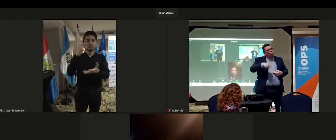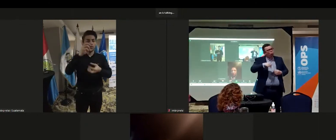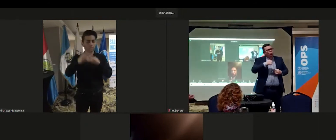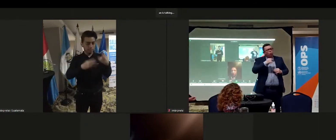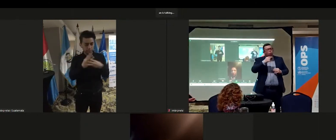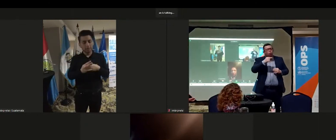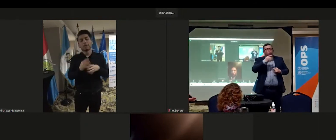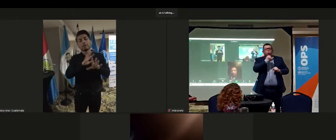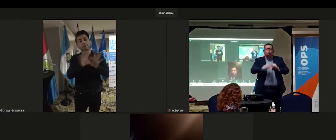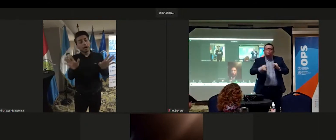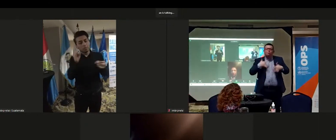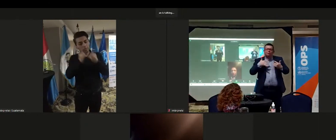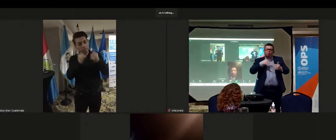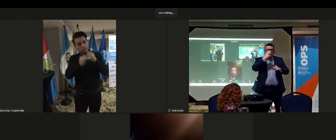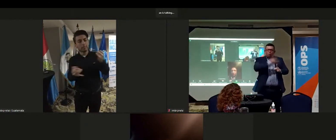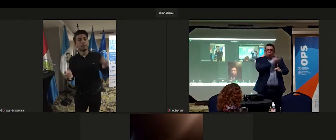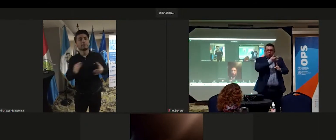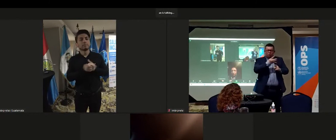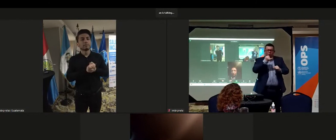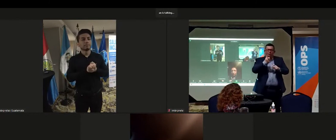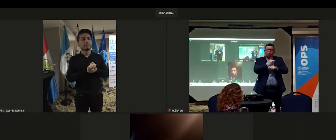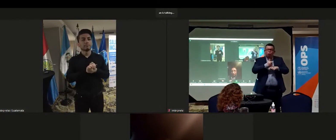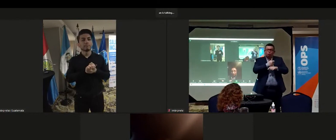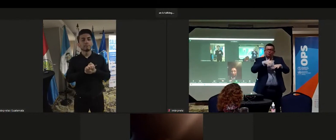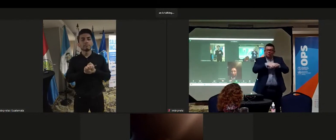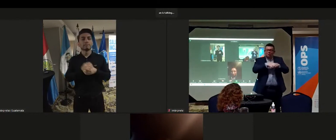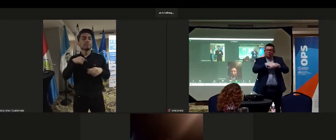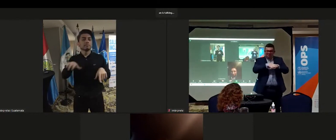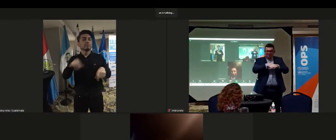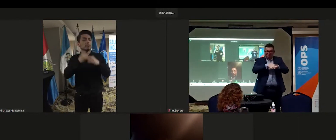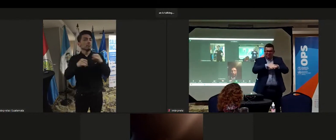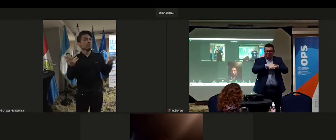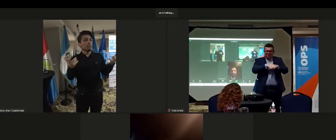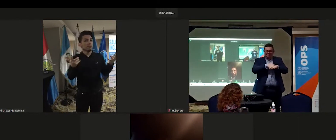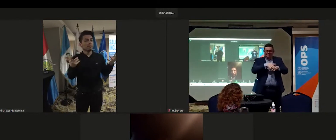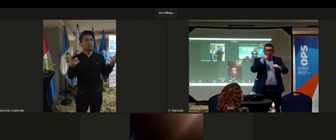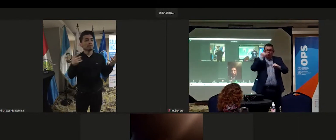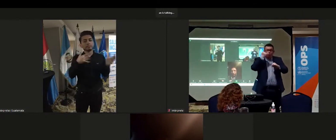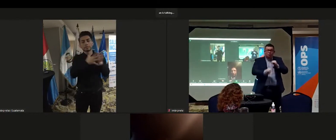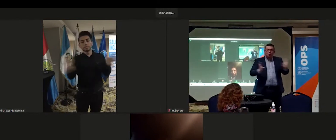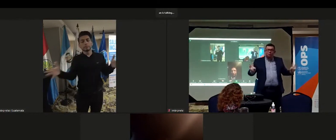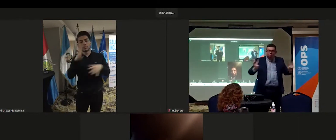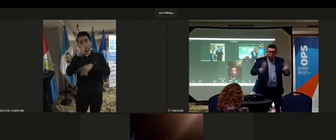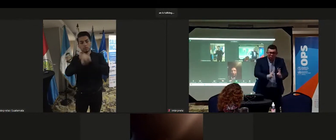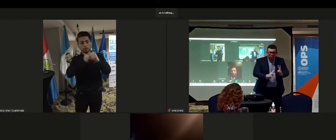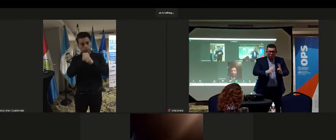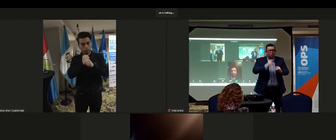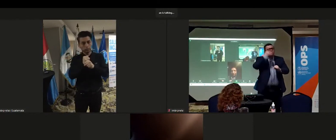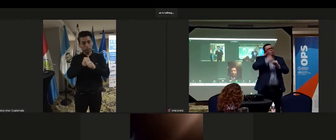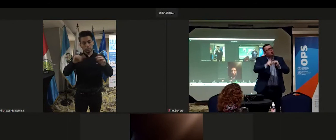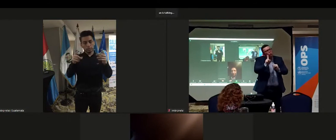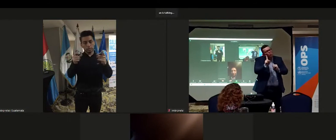para cerrar, en el último evento, digamos, luego de cuatro años de esta Junta Directiva de la RIADIS,